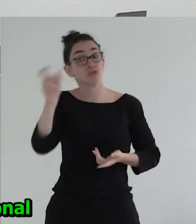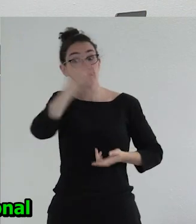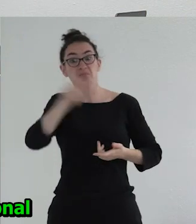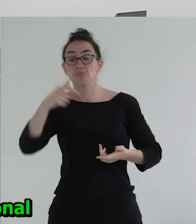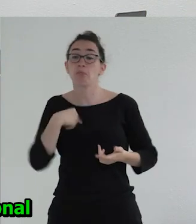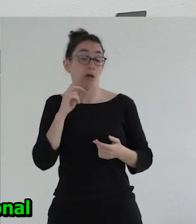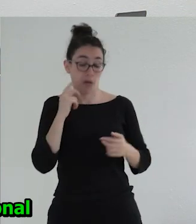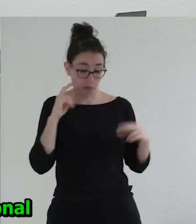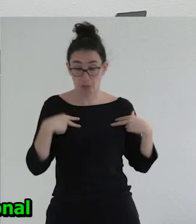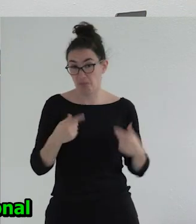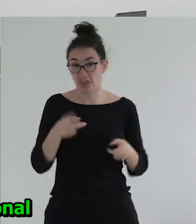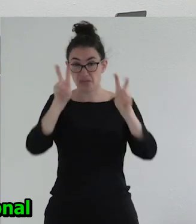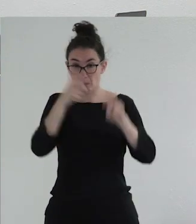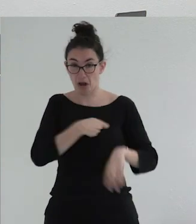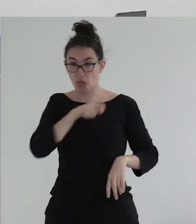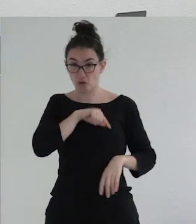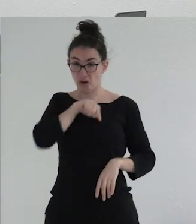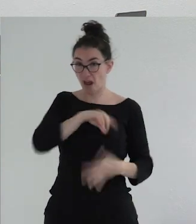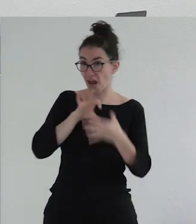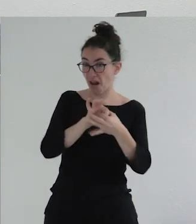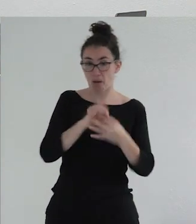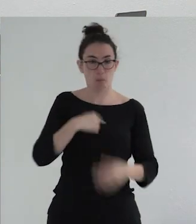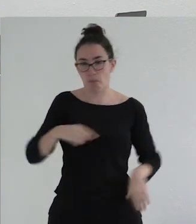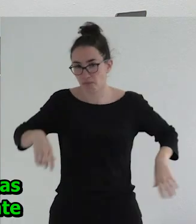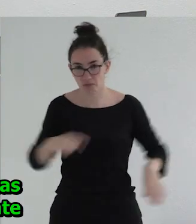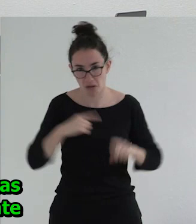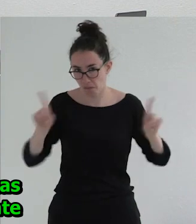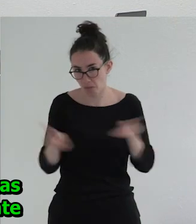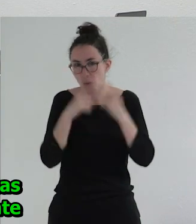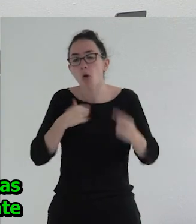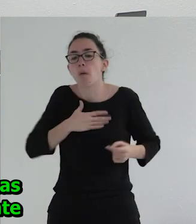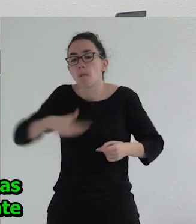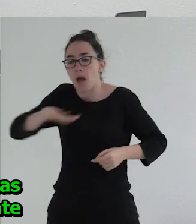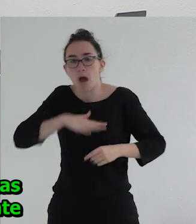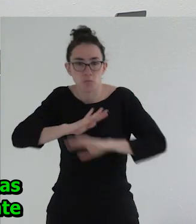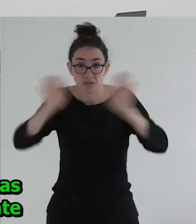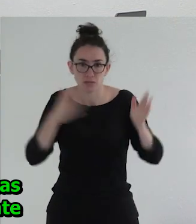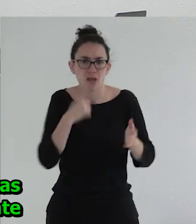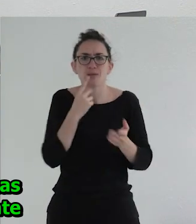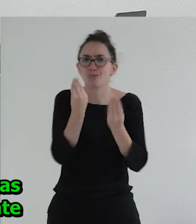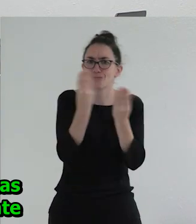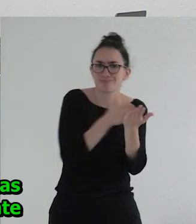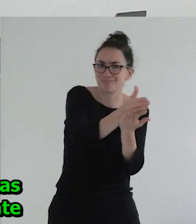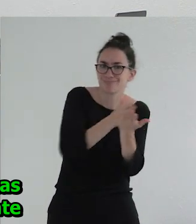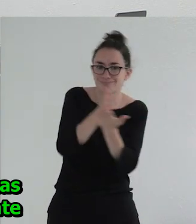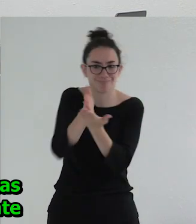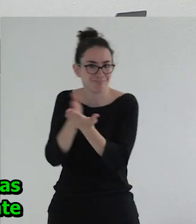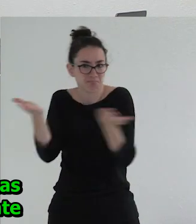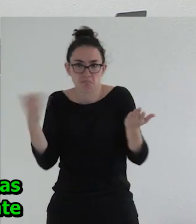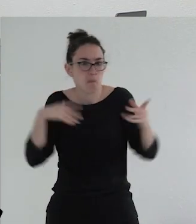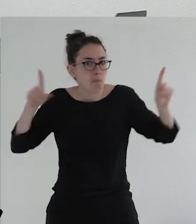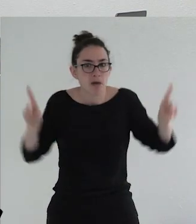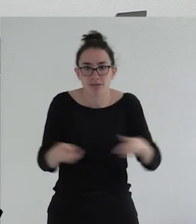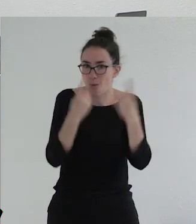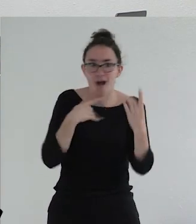o sea, me da igual nuestra mierda de la identidad nacional y no me identifico con nada porque yo soy de mi barrio. Todas esas alternativas están abiertas y nos podemos relacionar con la